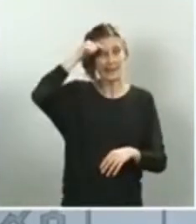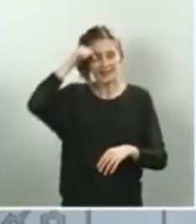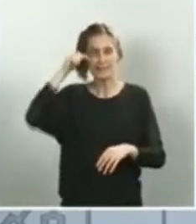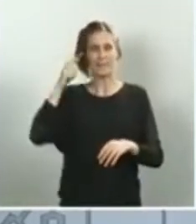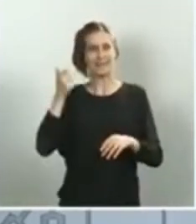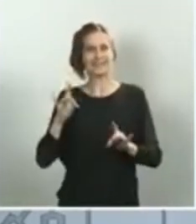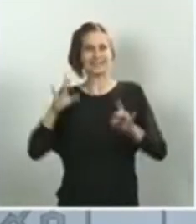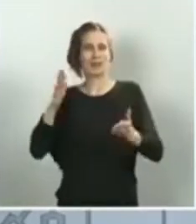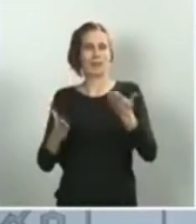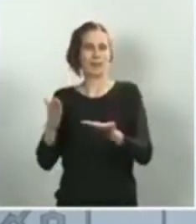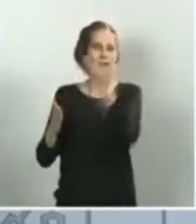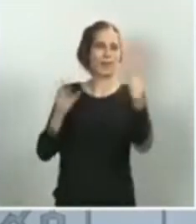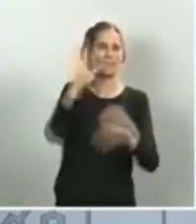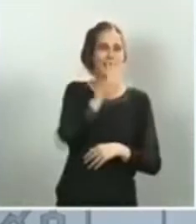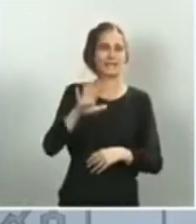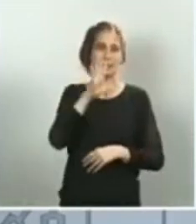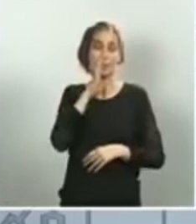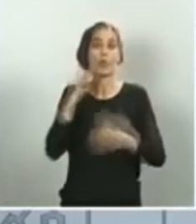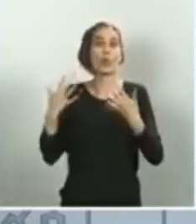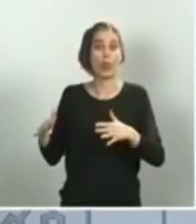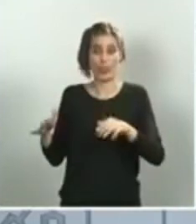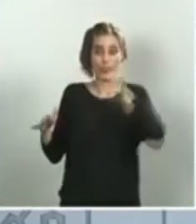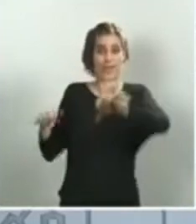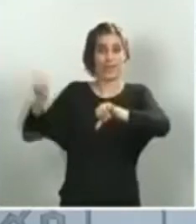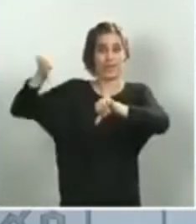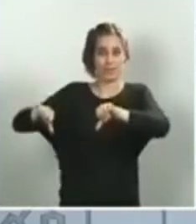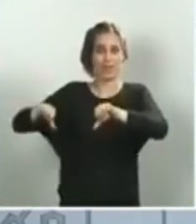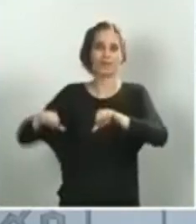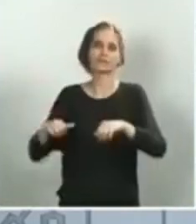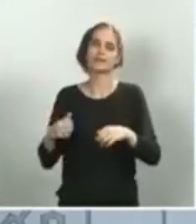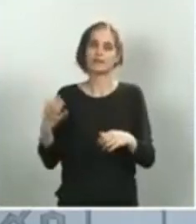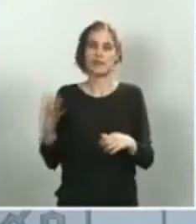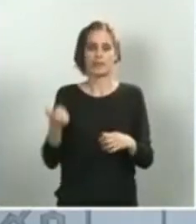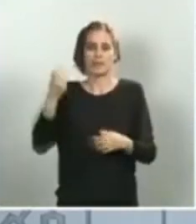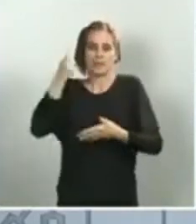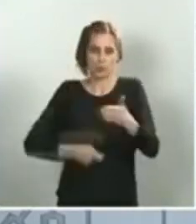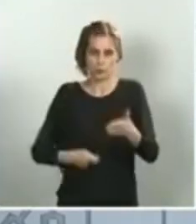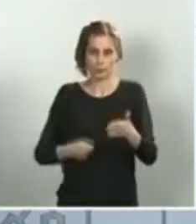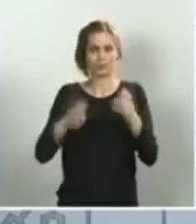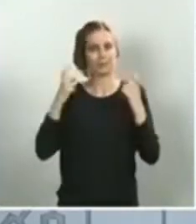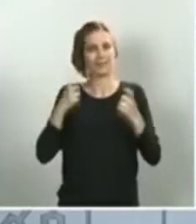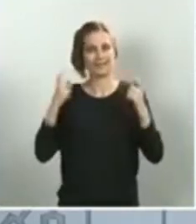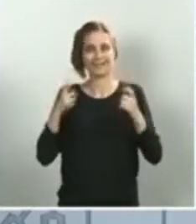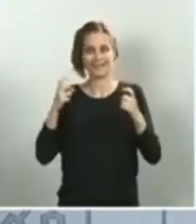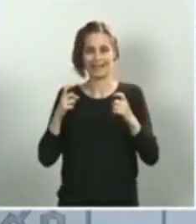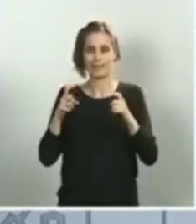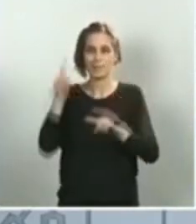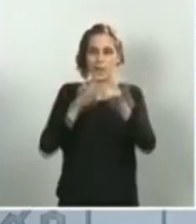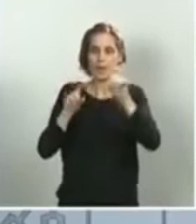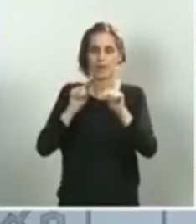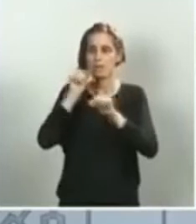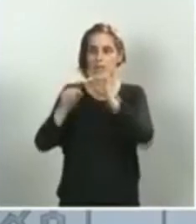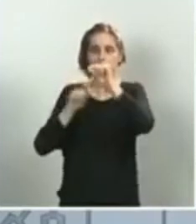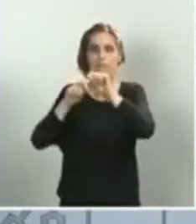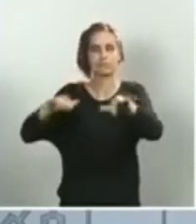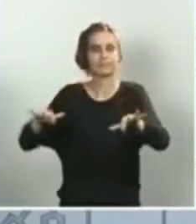península, por lo tanto, había que ser más estrictos en orden a no generar ningún problema de orden sanitario. Y la verdad es que, tanto en Ceuta como